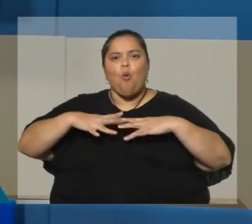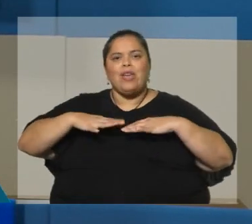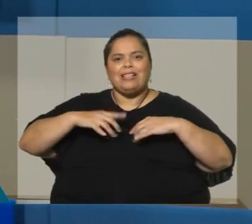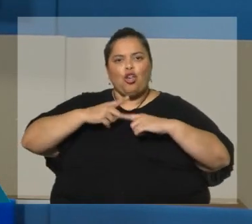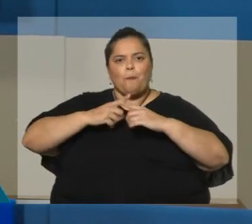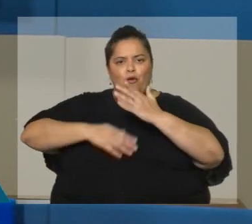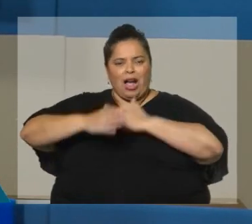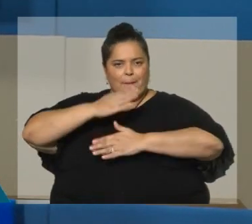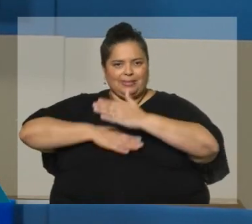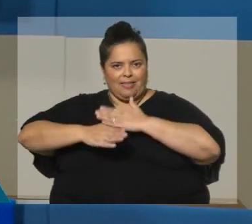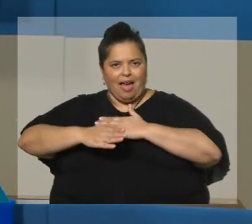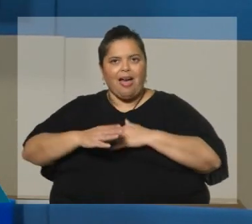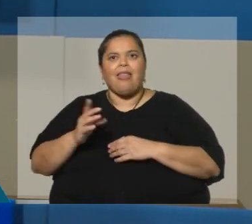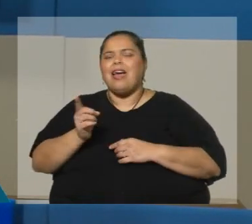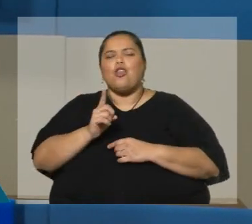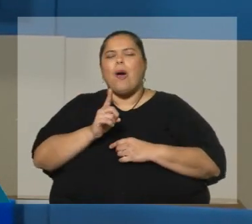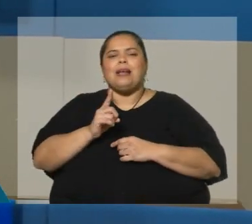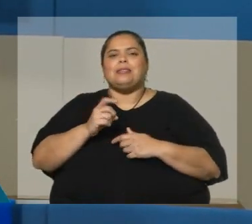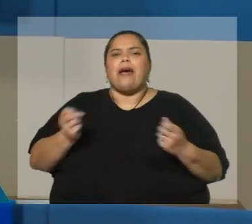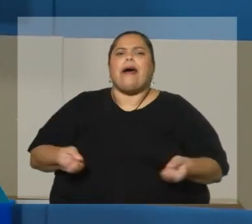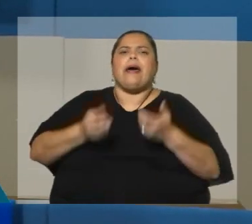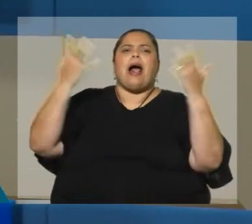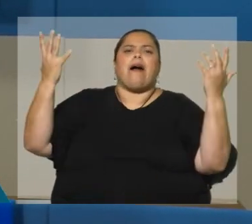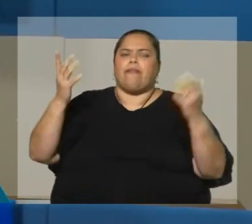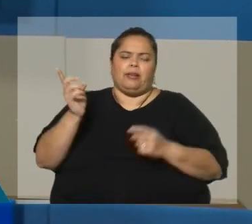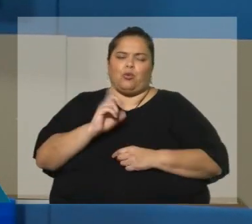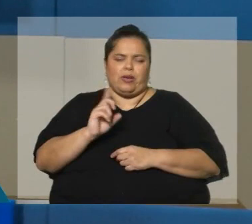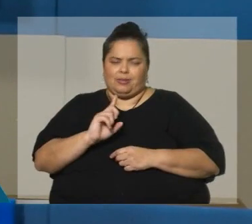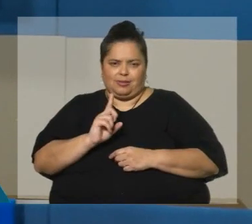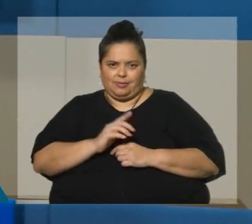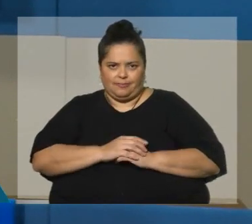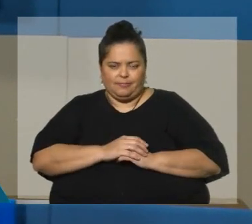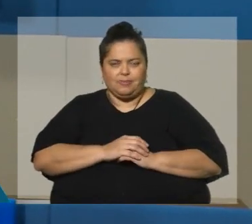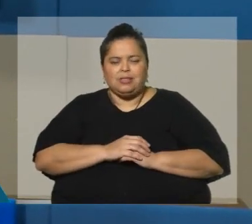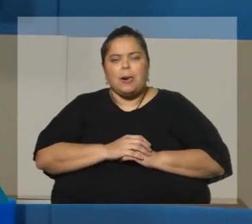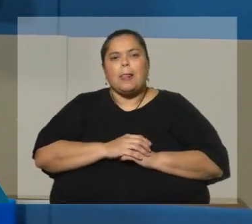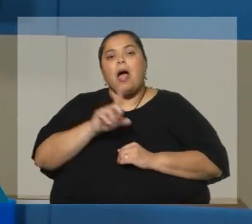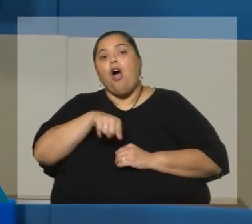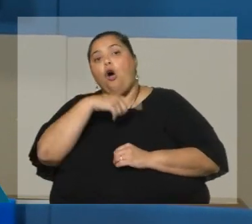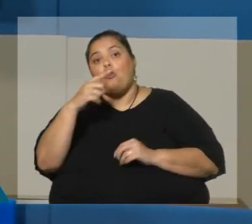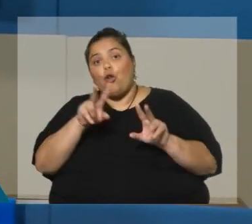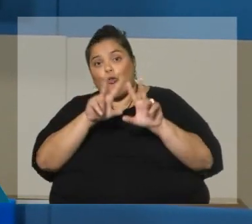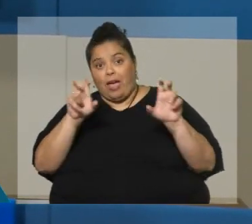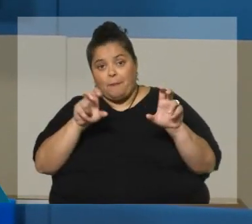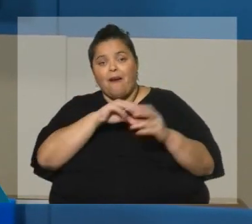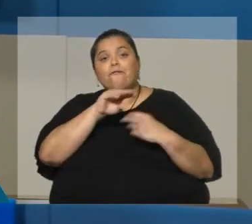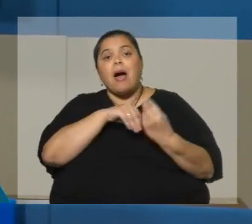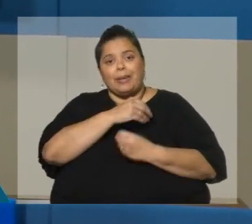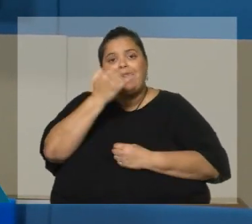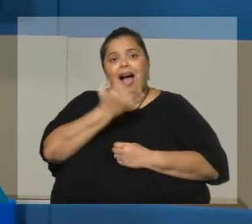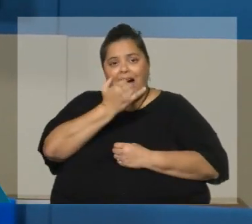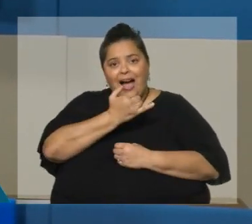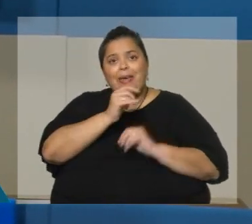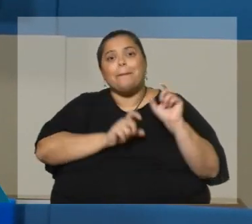lo hacen con niveles no máximos de incapacidad. Después, si vamos al tema de las familias con personas